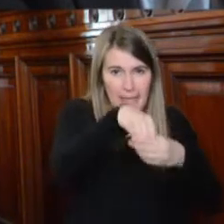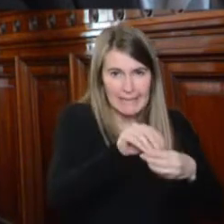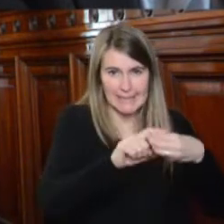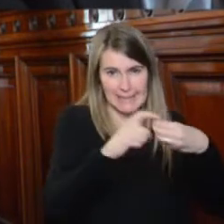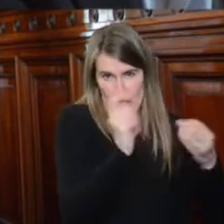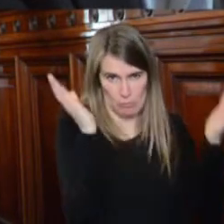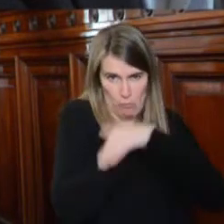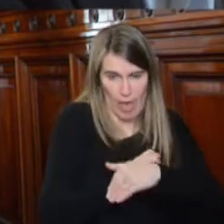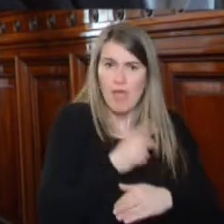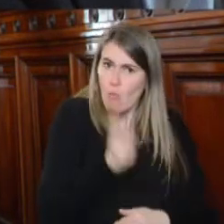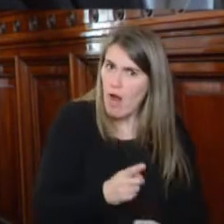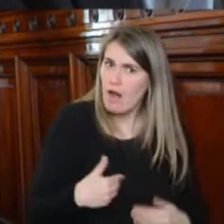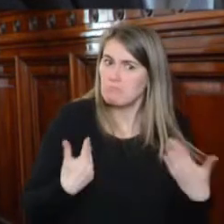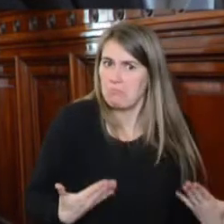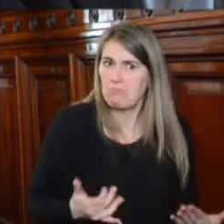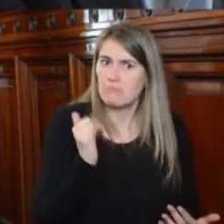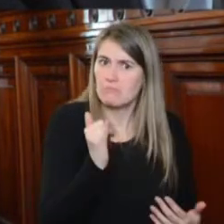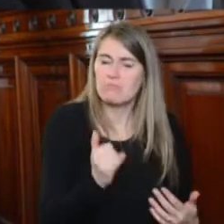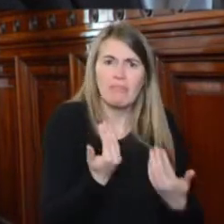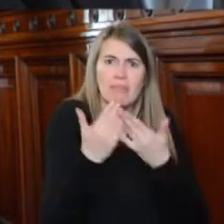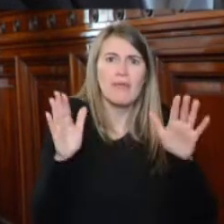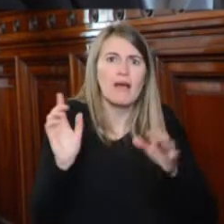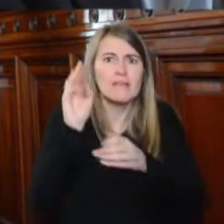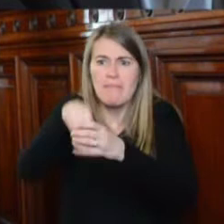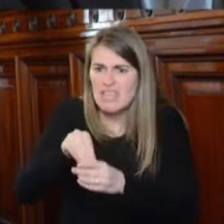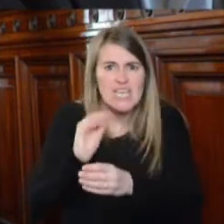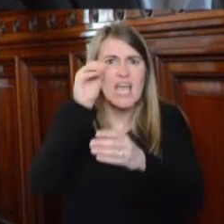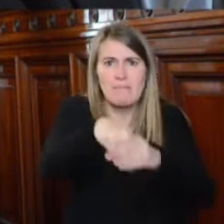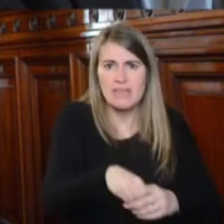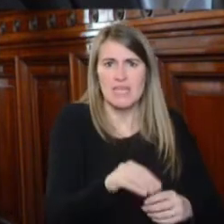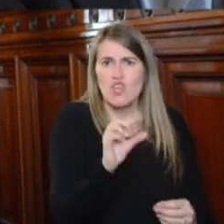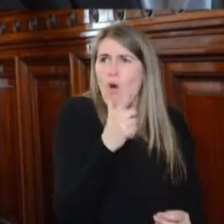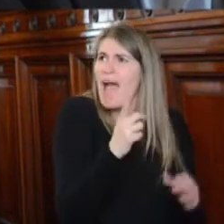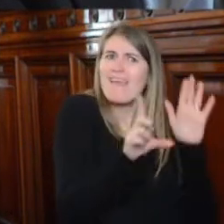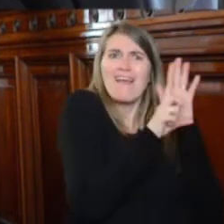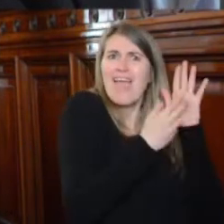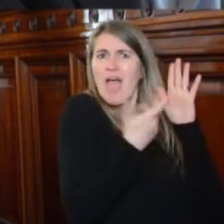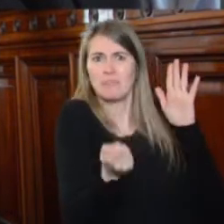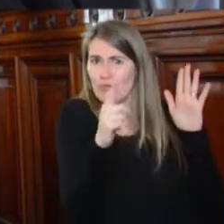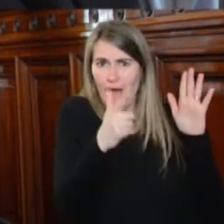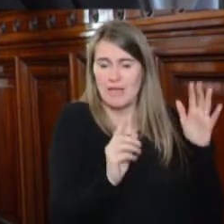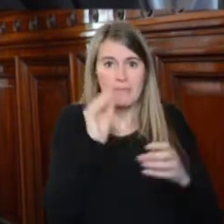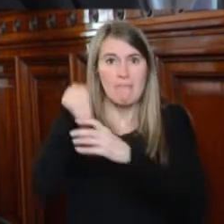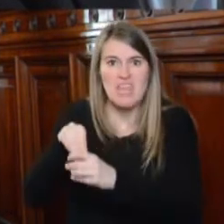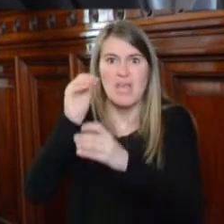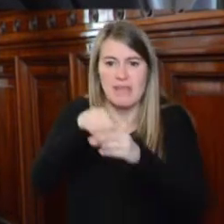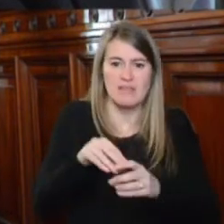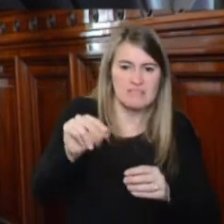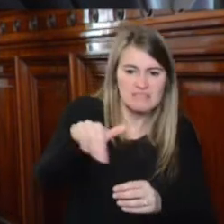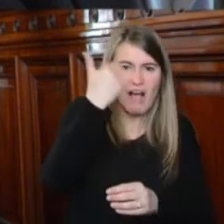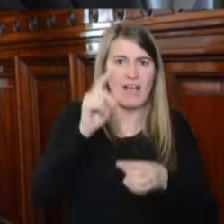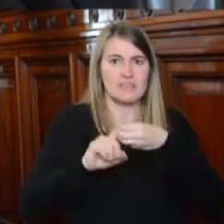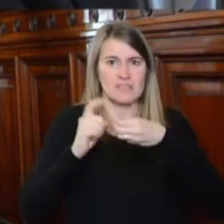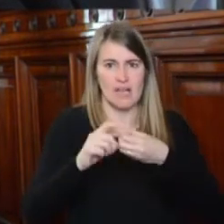tenerlo prohibido por la ley y vulnerando su autonomía, recurre a mecanismos ilegales para ello y frustrar la efectividad de las resoluciones